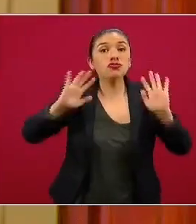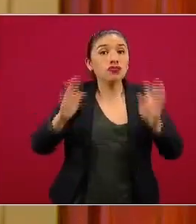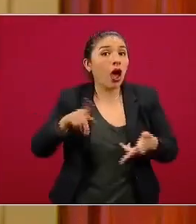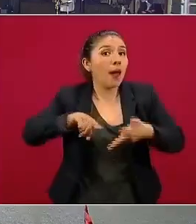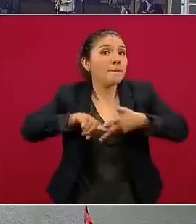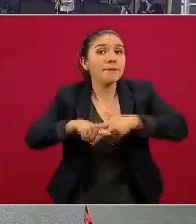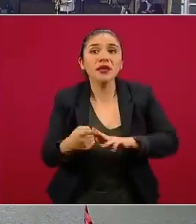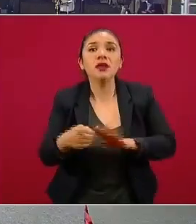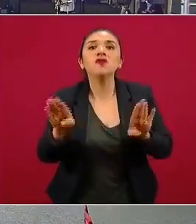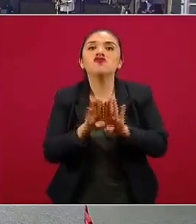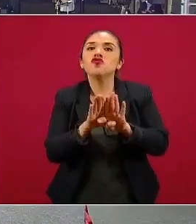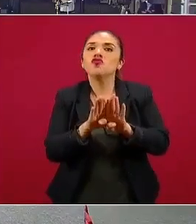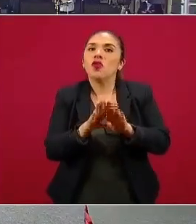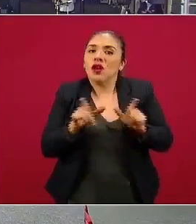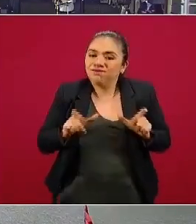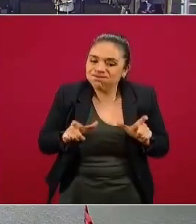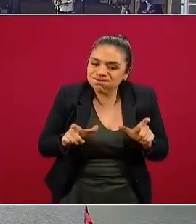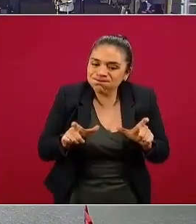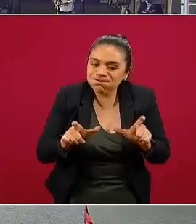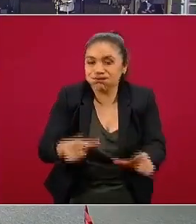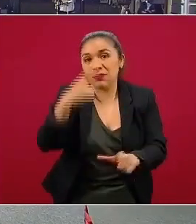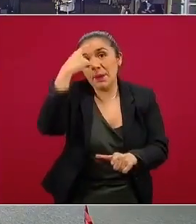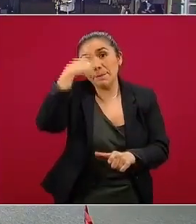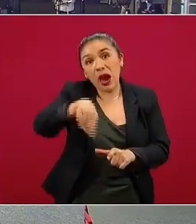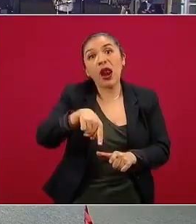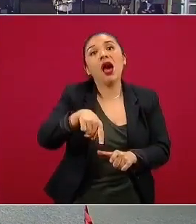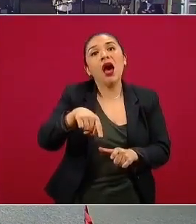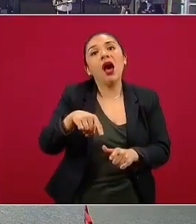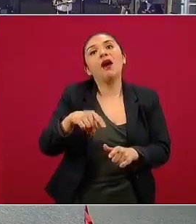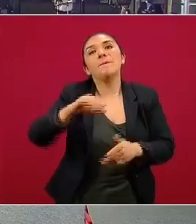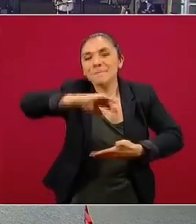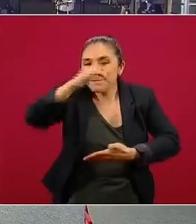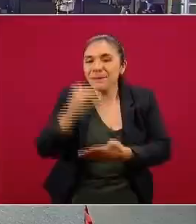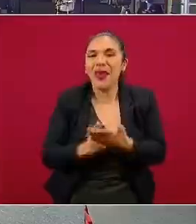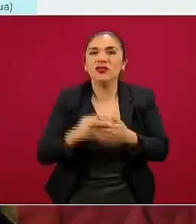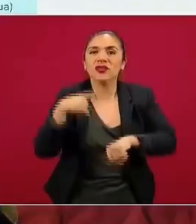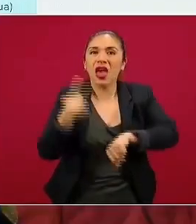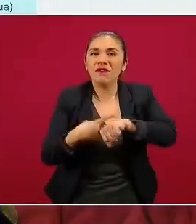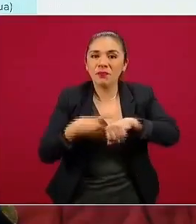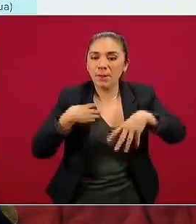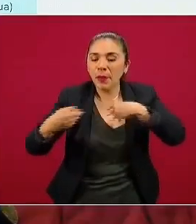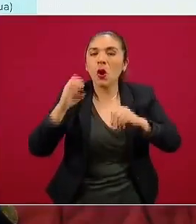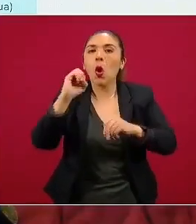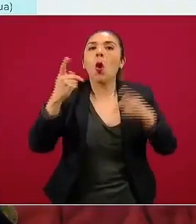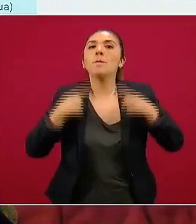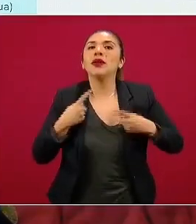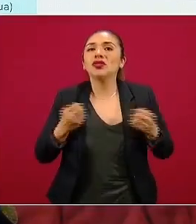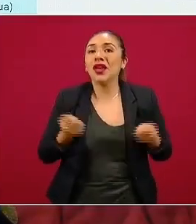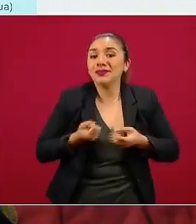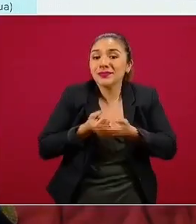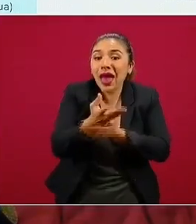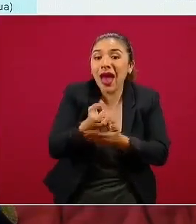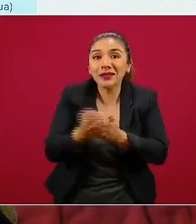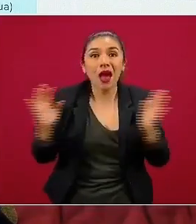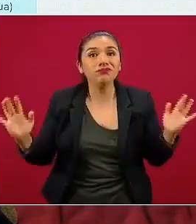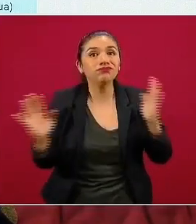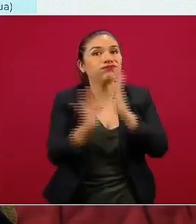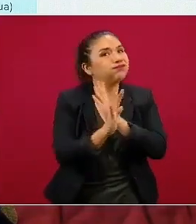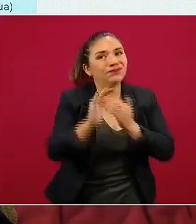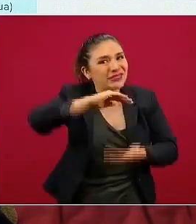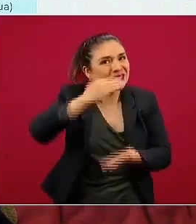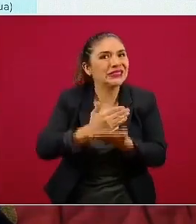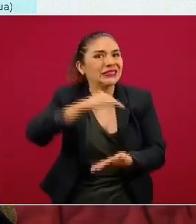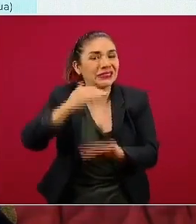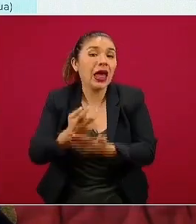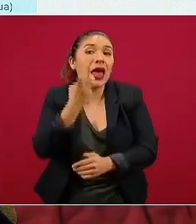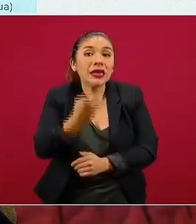acciones de mitigación y contención encaminadas a reducir la movilidad en el estado. Lógicamente, esto